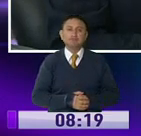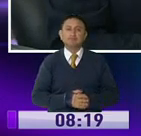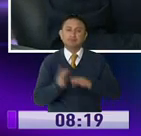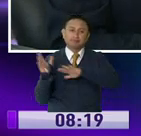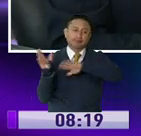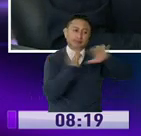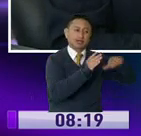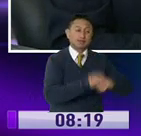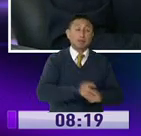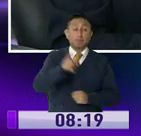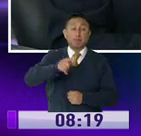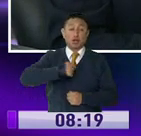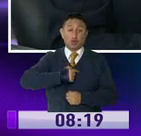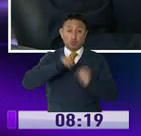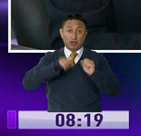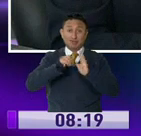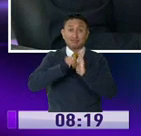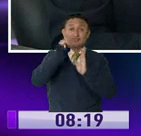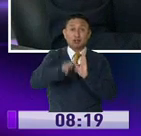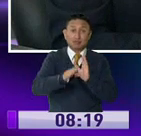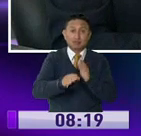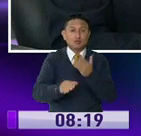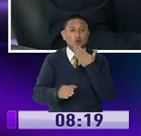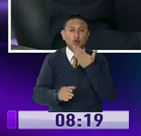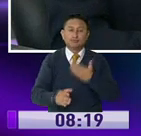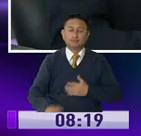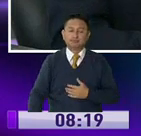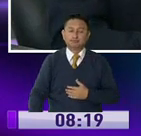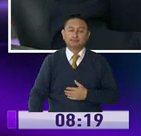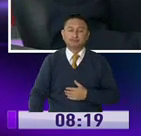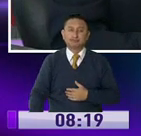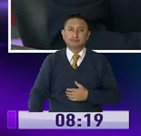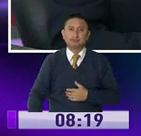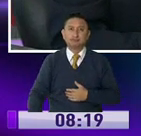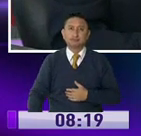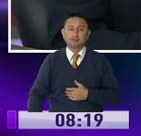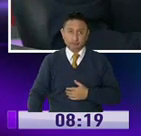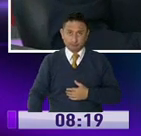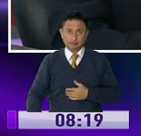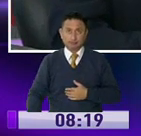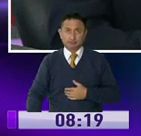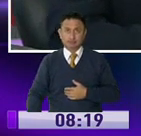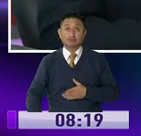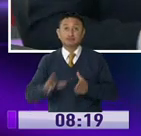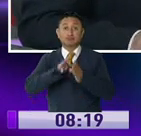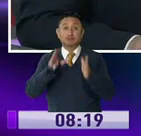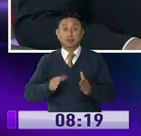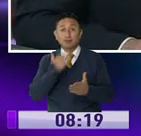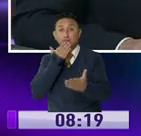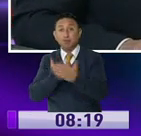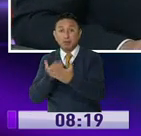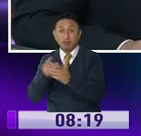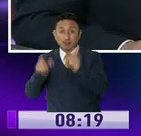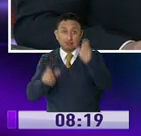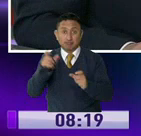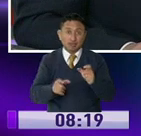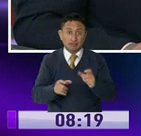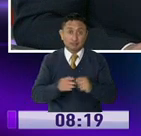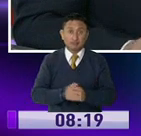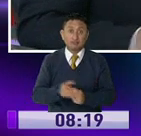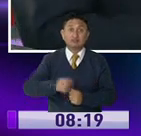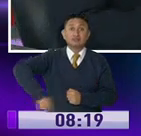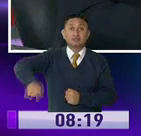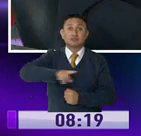la ciudadanía, los que sí pueden donar, ¿de qué manera pueden hacerlo? Bueno, la ciudadanía, estamos muy agradecidos con la ciudadanía, con la